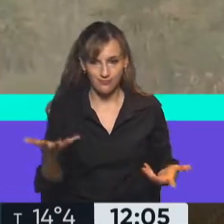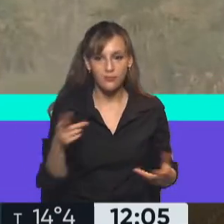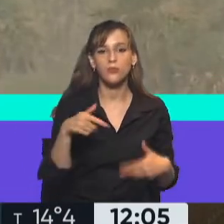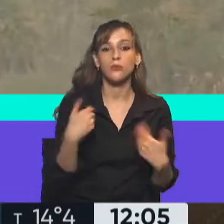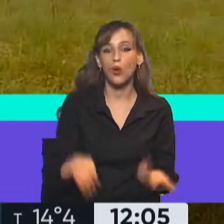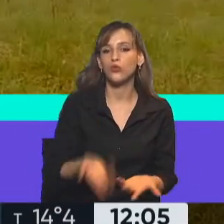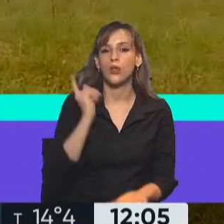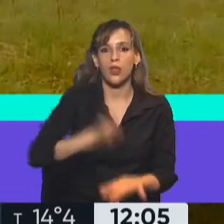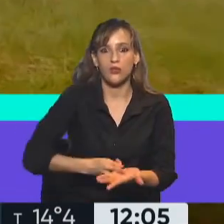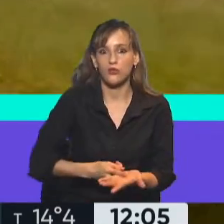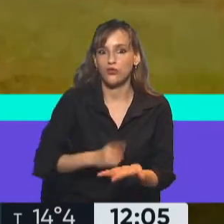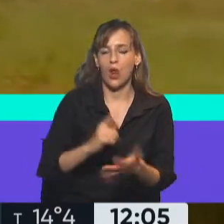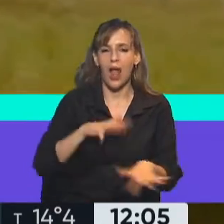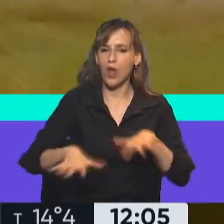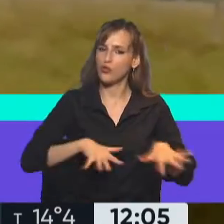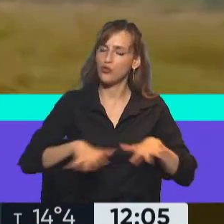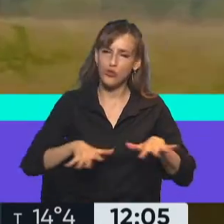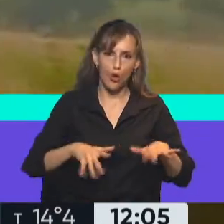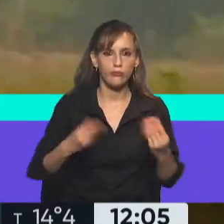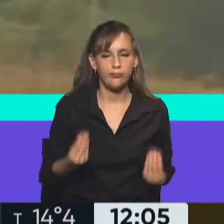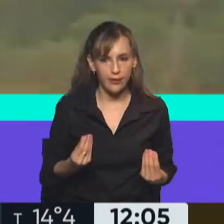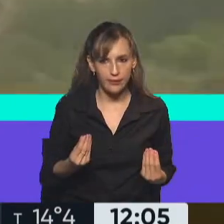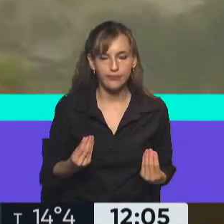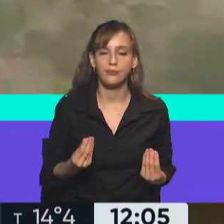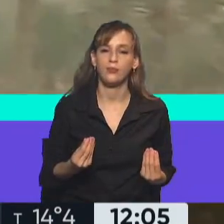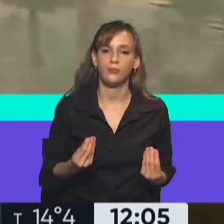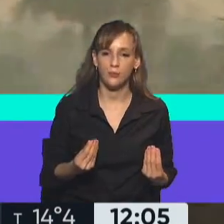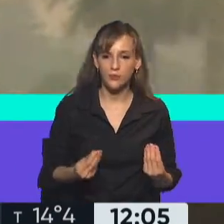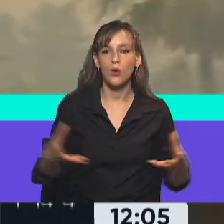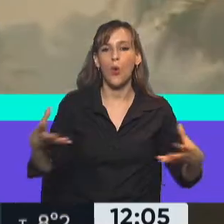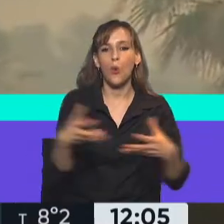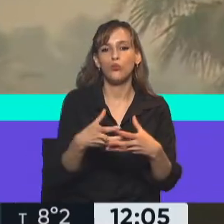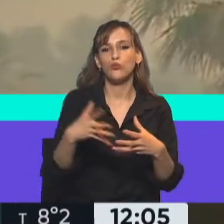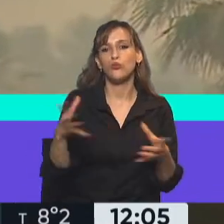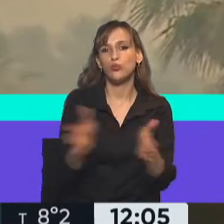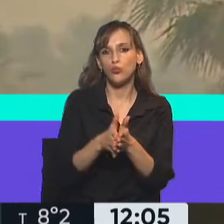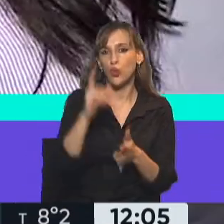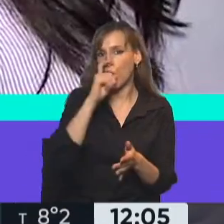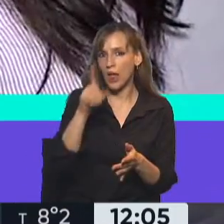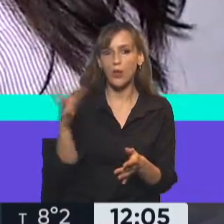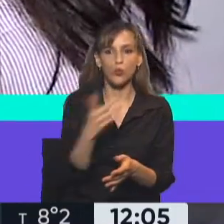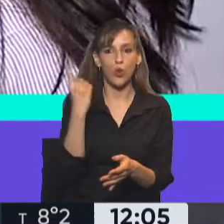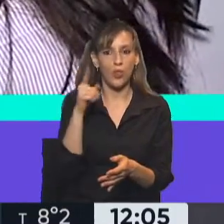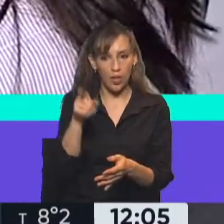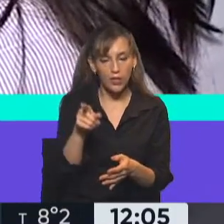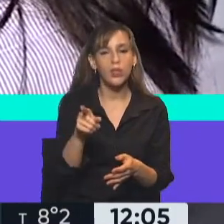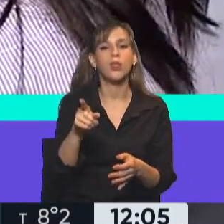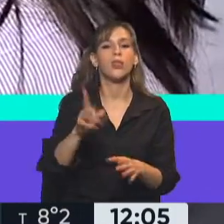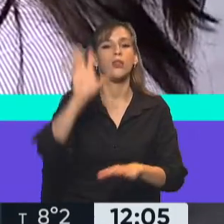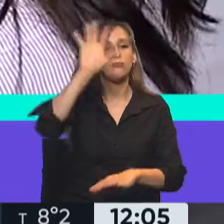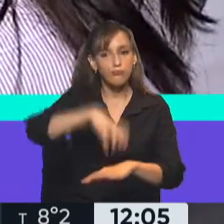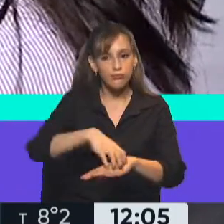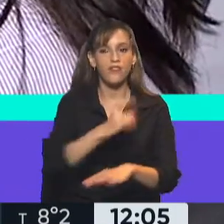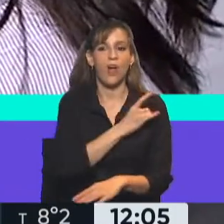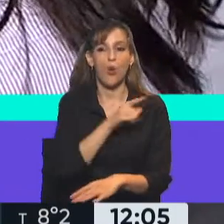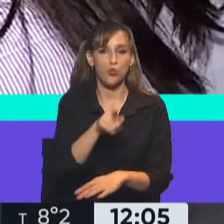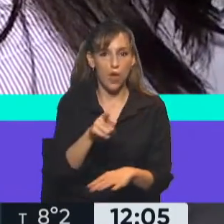líneas de acción que hicimos fue empezar a través con la autoridad correntina. Se encontró un lugar en la Facultad de Veterinarias de Lausal que se